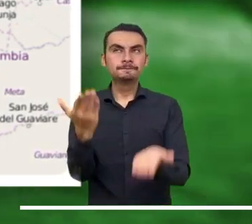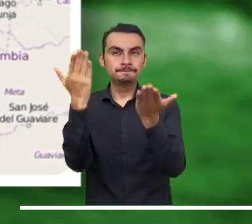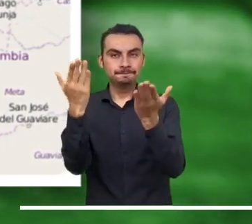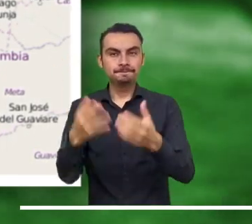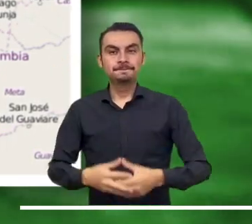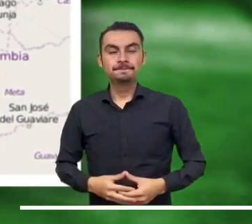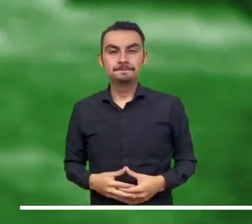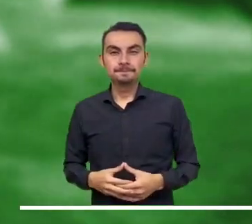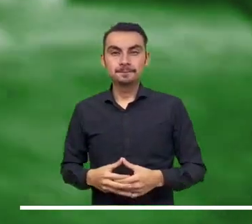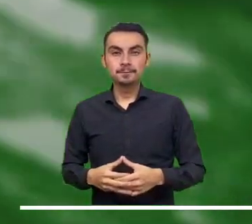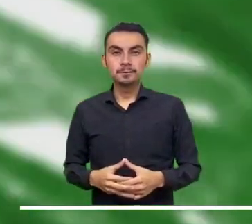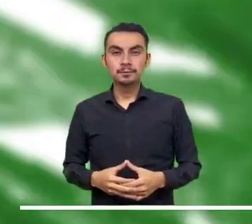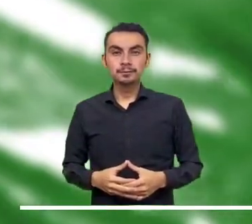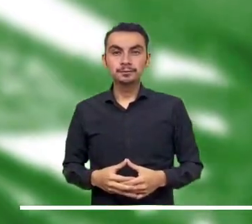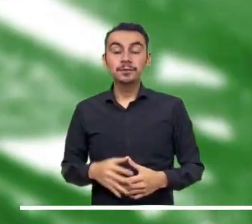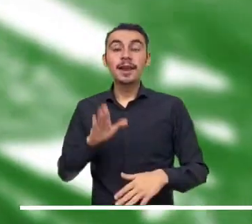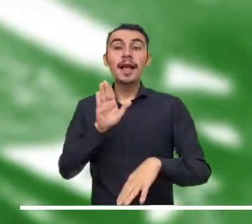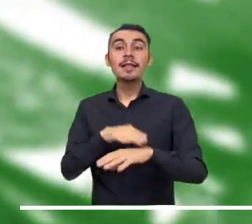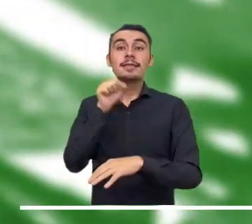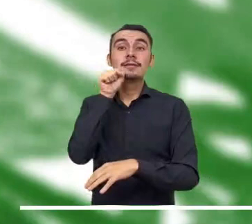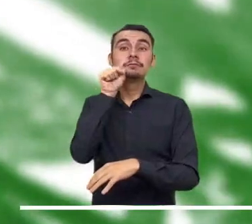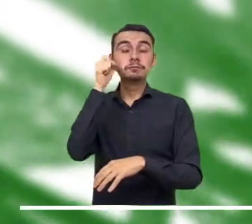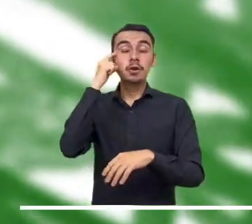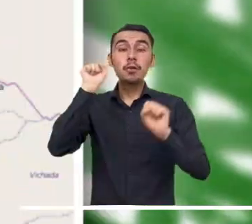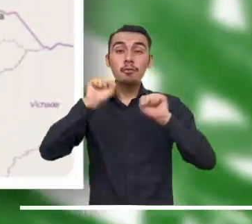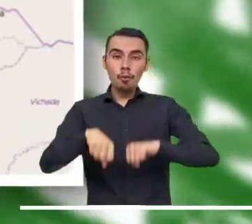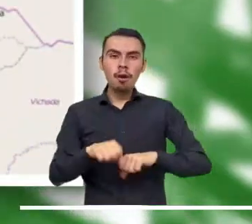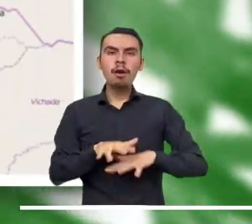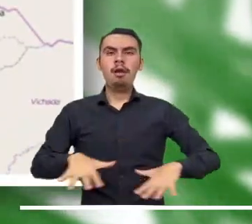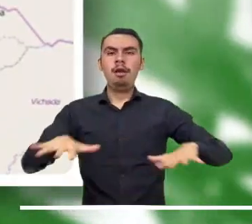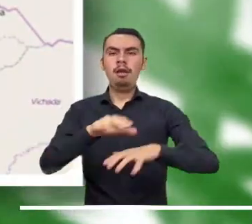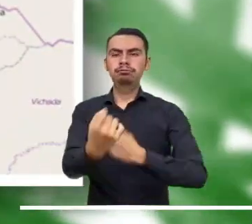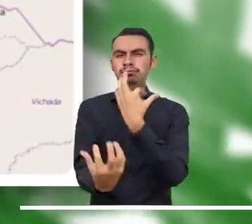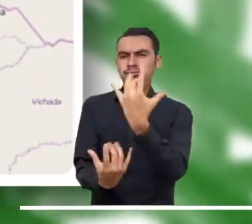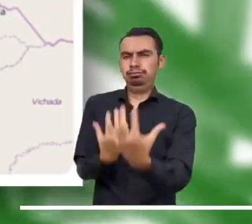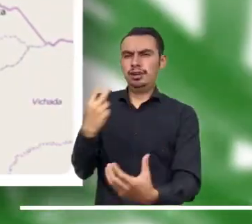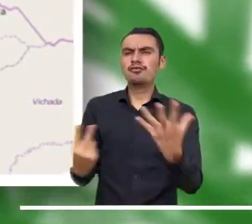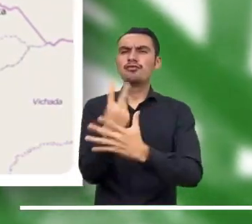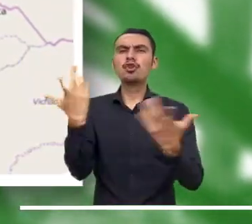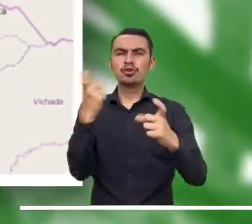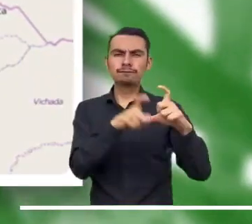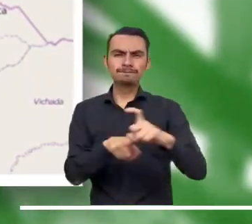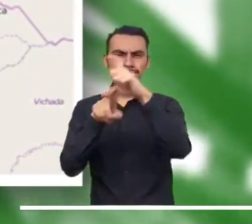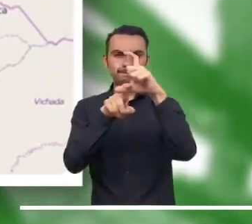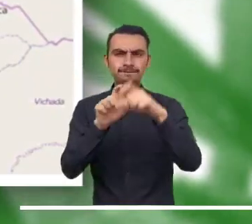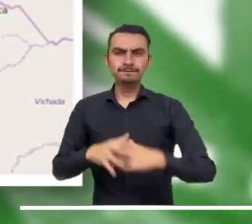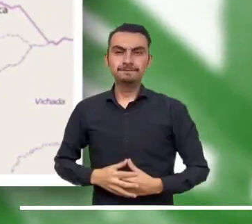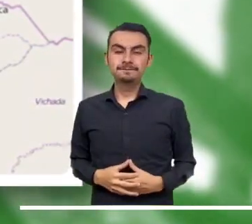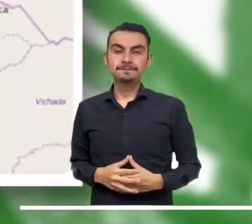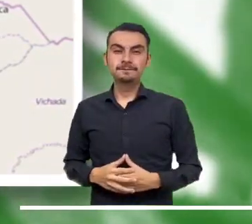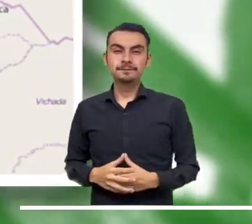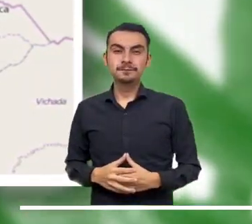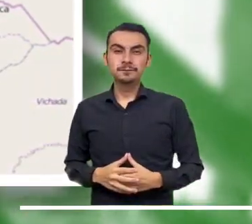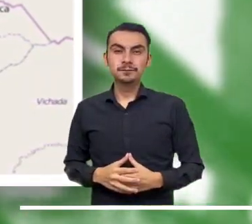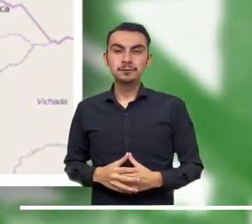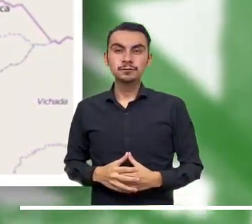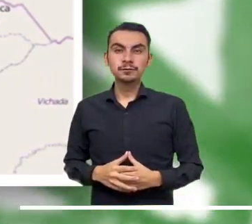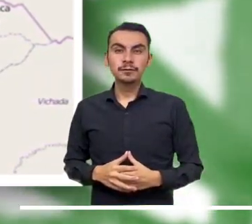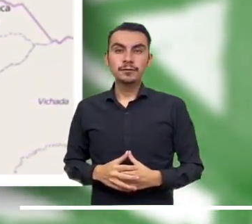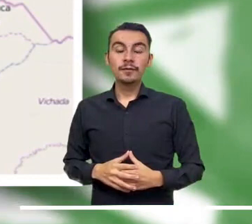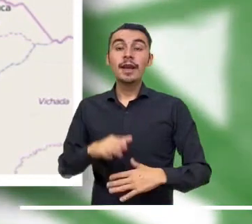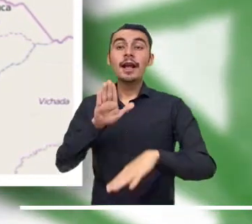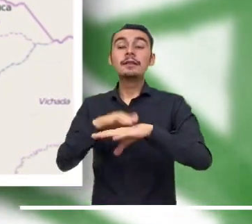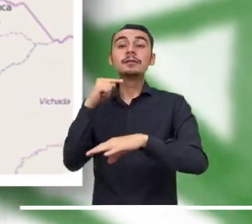altura de la vereda El Coco, del municipio de Chigorodó, Antioquia. Alerta naranja por moderada probabilidad de ocurrencia de